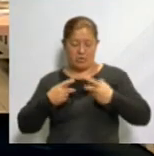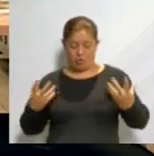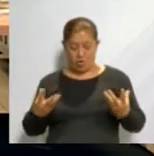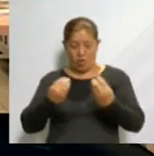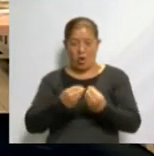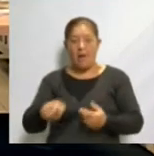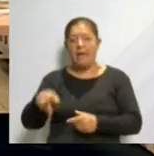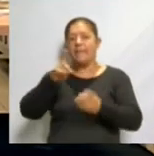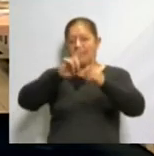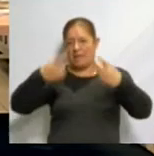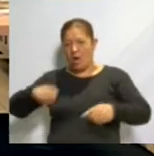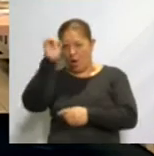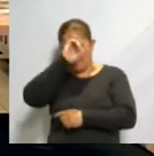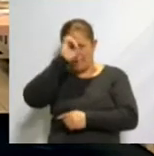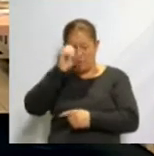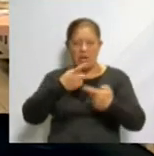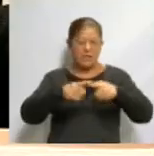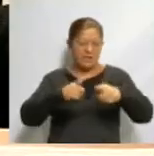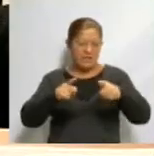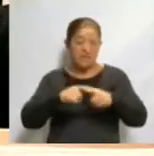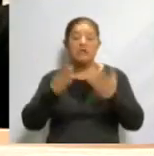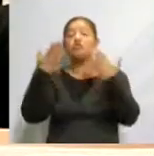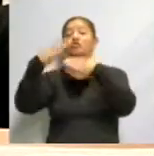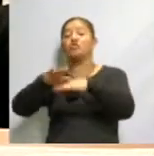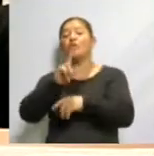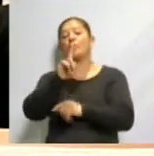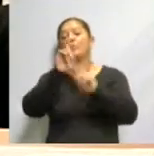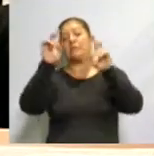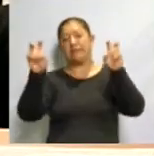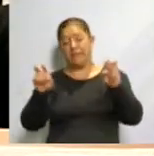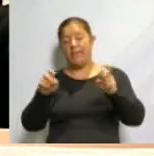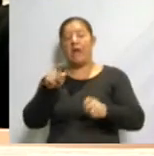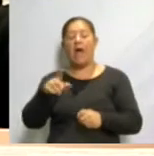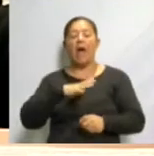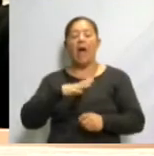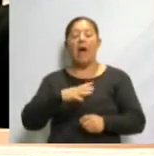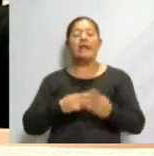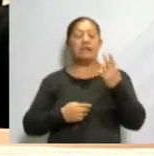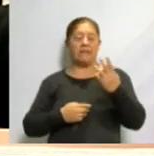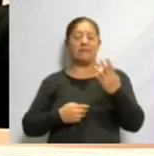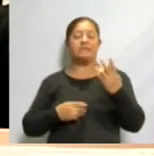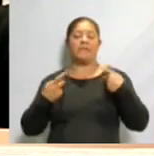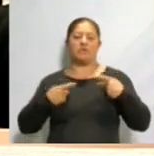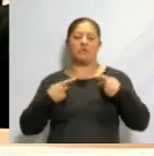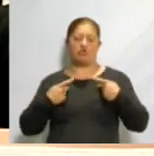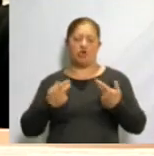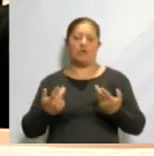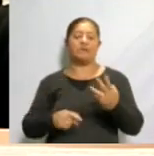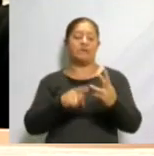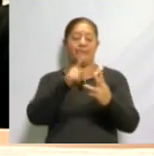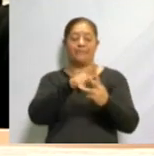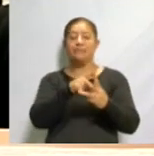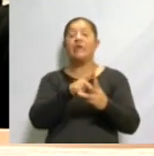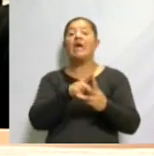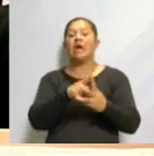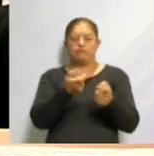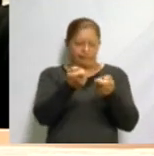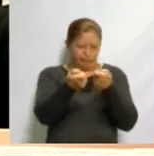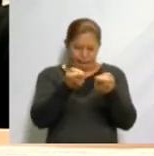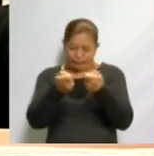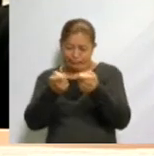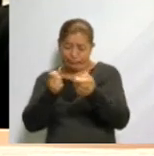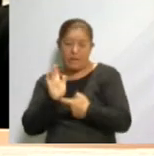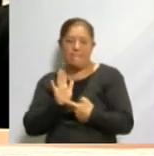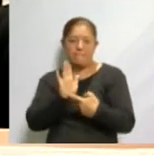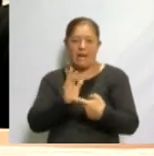desarrollar sus opiniones y puntos de vista sobre un tema. En ella participan tres tipos de figuras. El moderador, el que es el encargado de presentar el